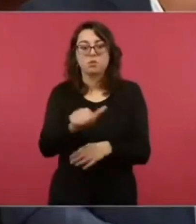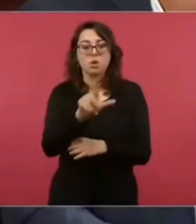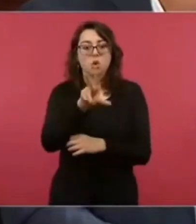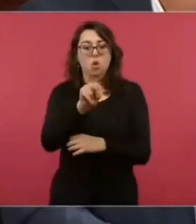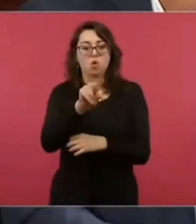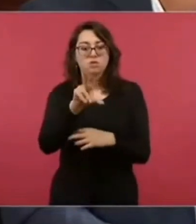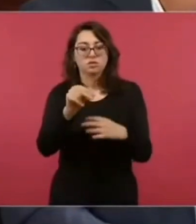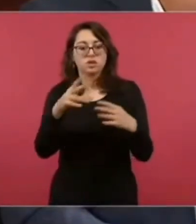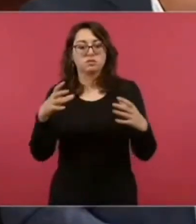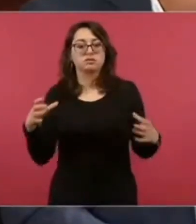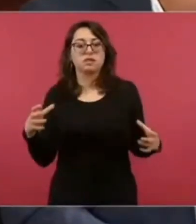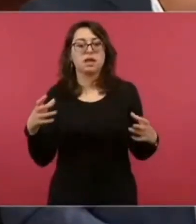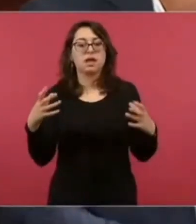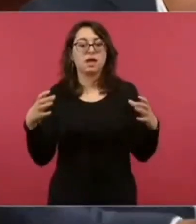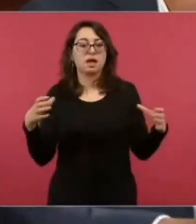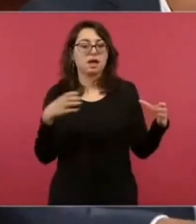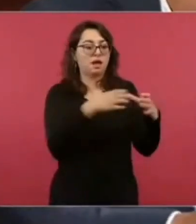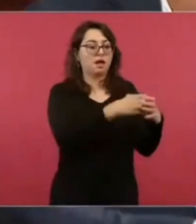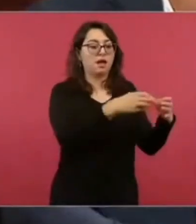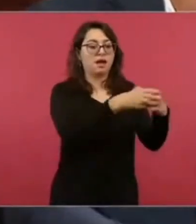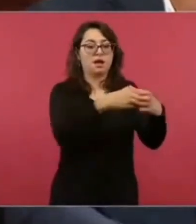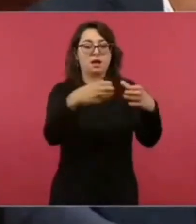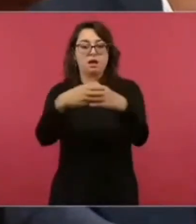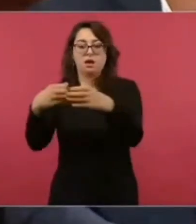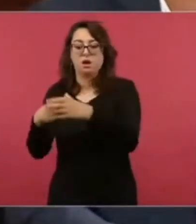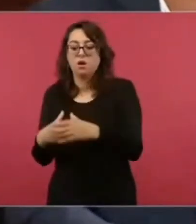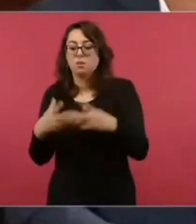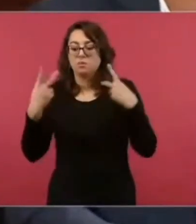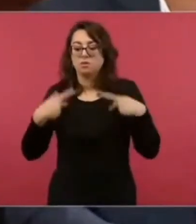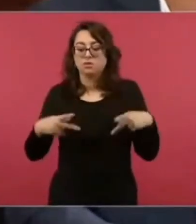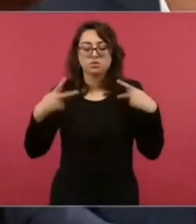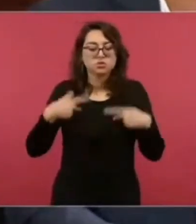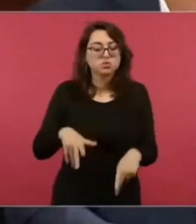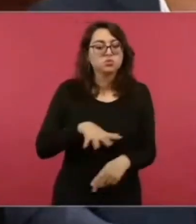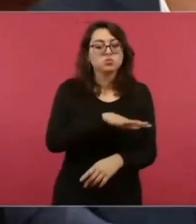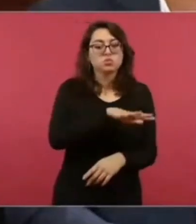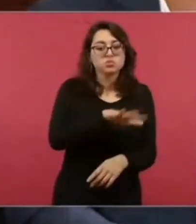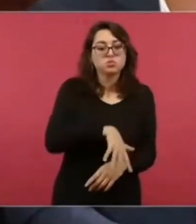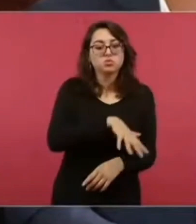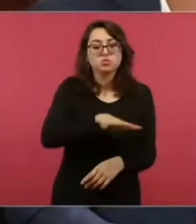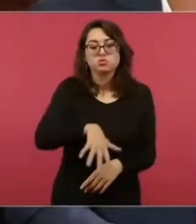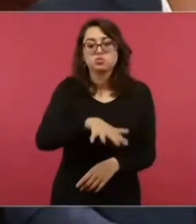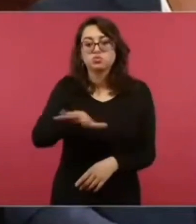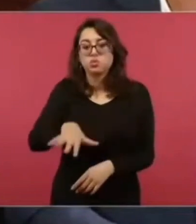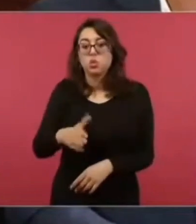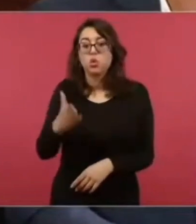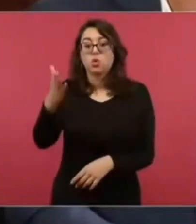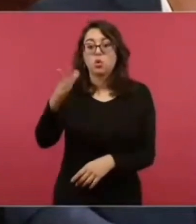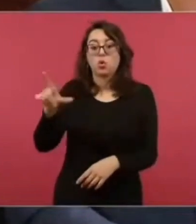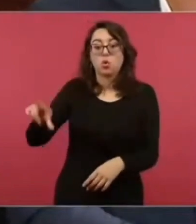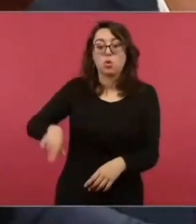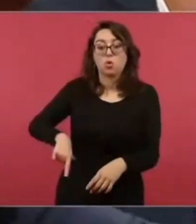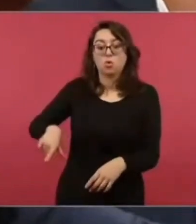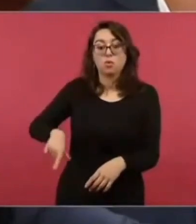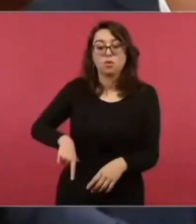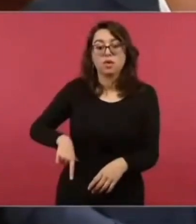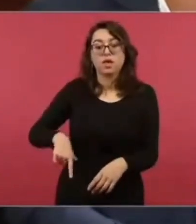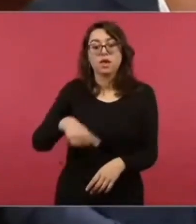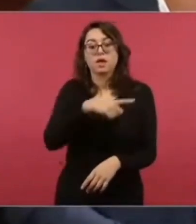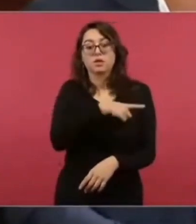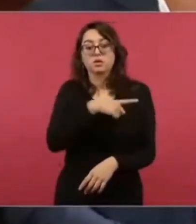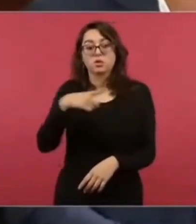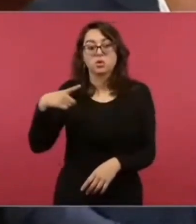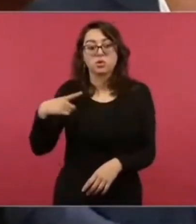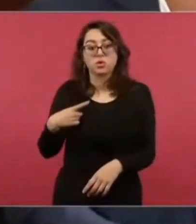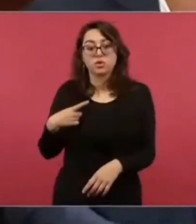pronunciaron al respecto y pidieron en particular que se evite, el gobierno evite el uso del registro de